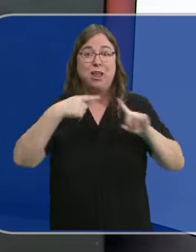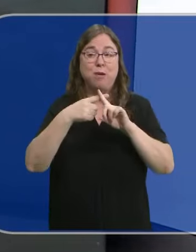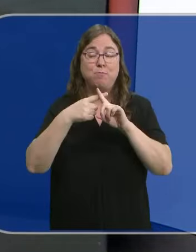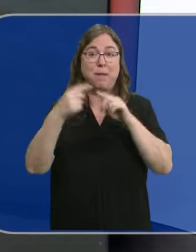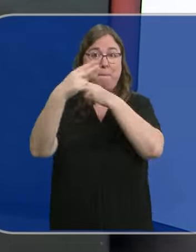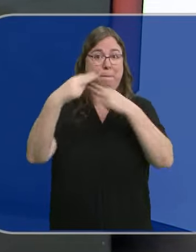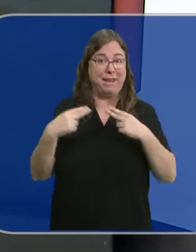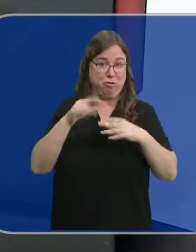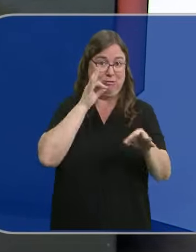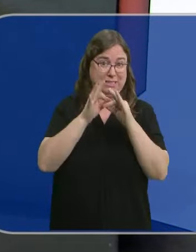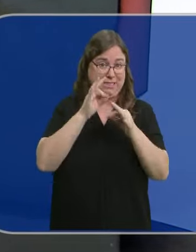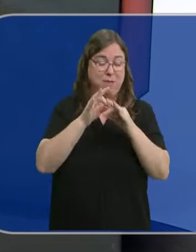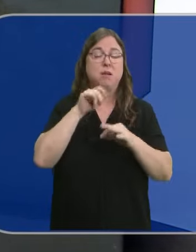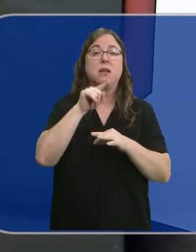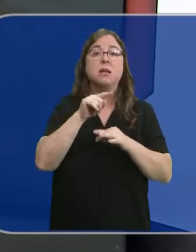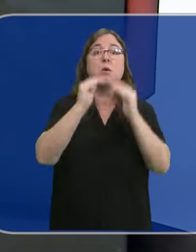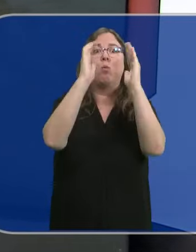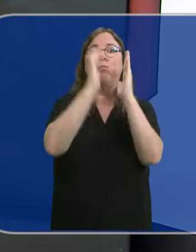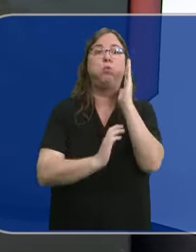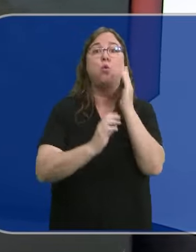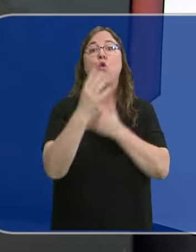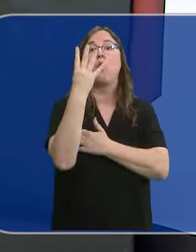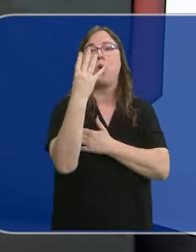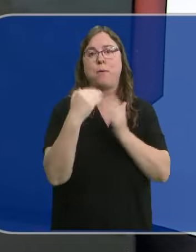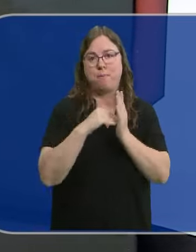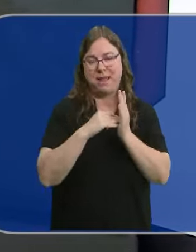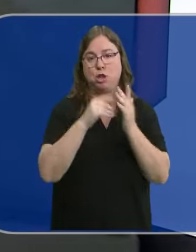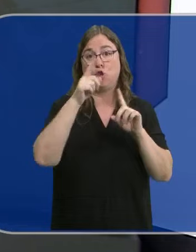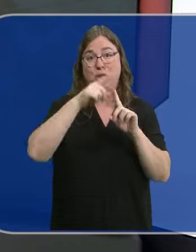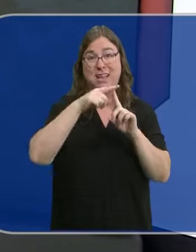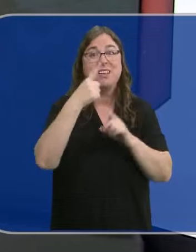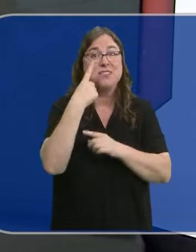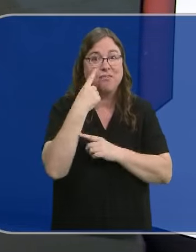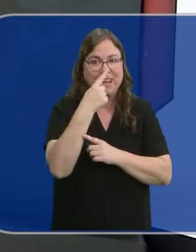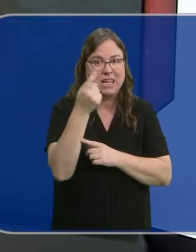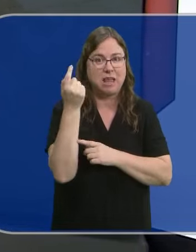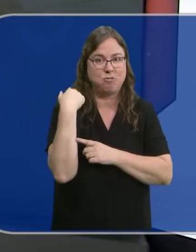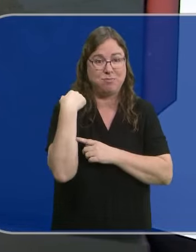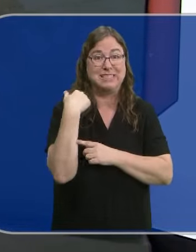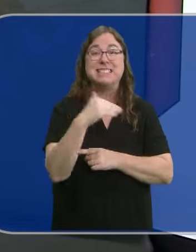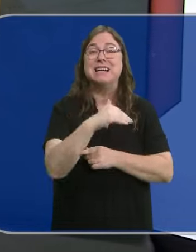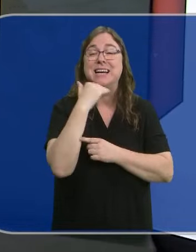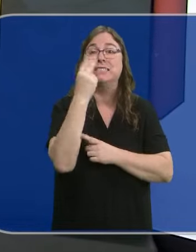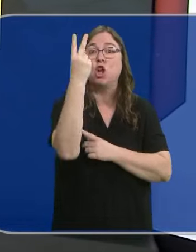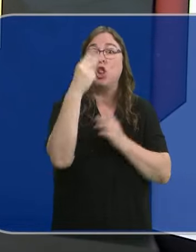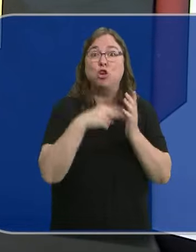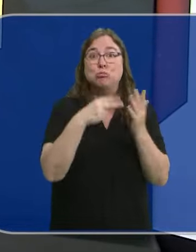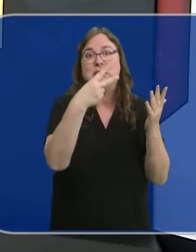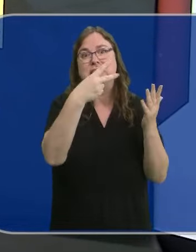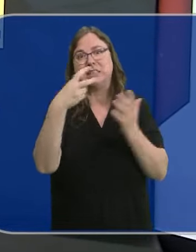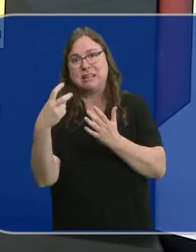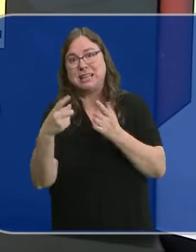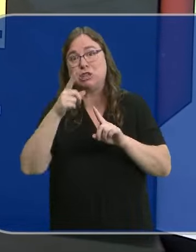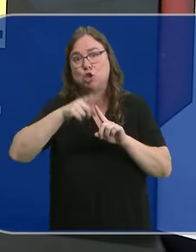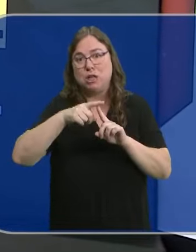veto del país asiático, en septiembre, la cantidad bajó hasta poco más de 9.000 toneladas. Pero fíjense en el dato del año pasado. Casi 2.700